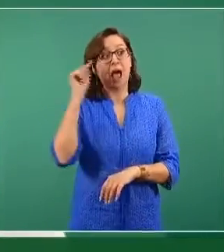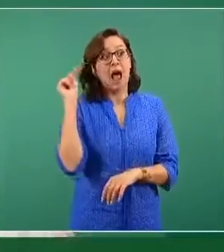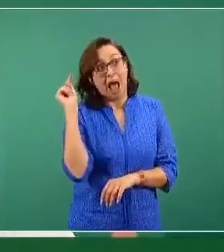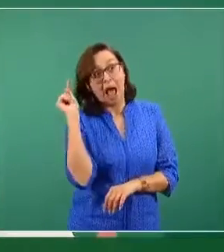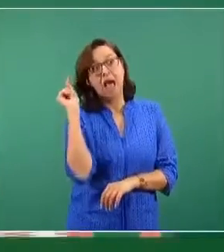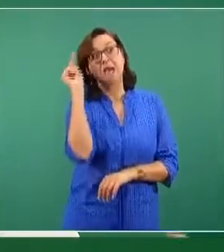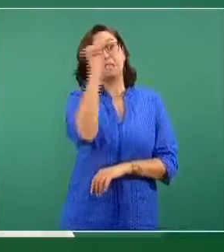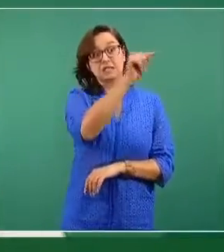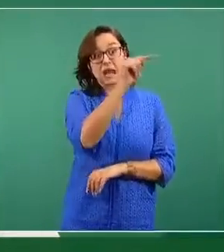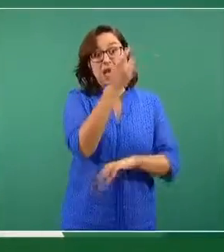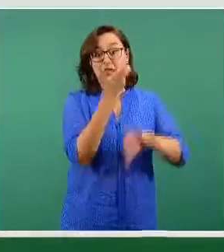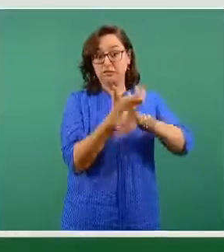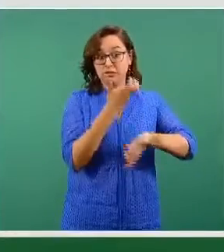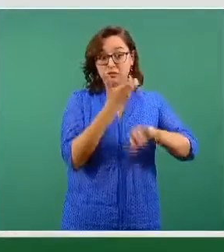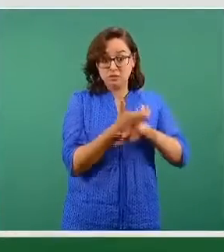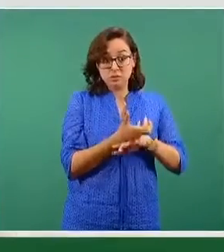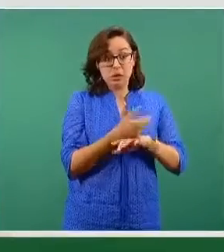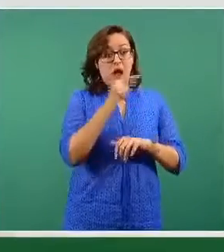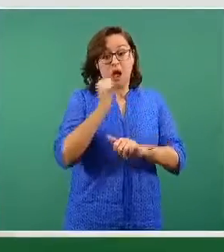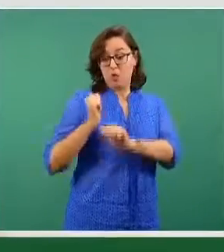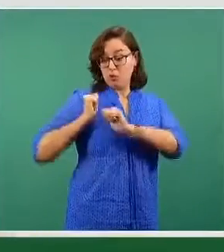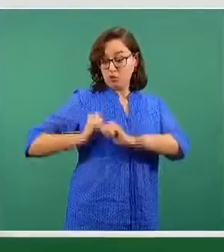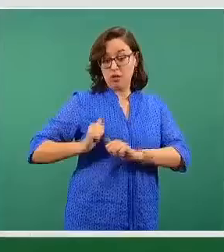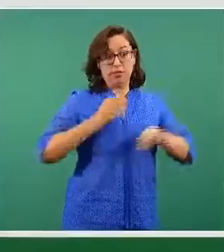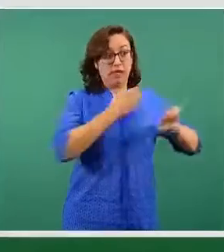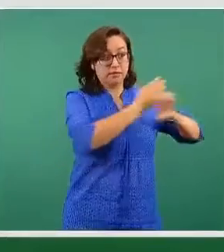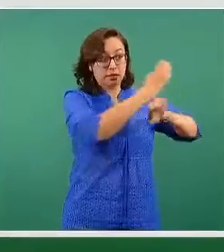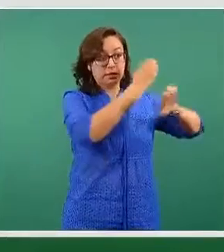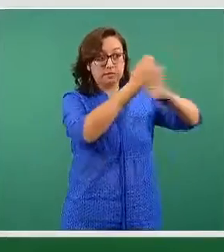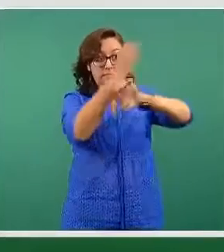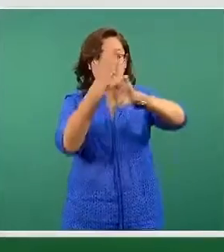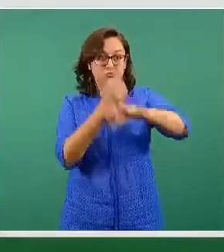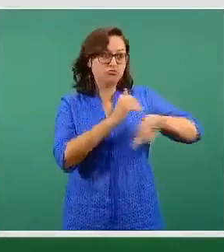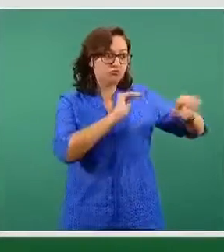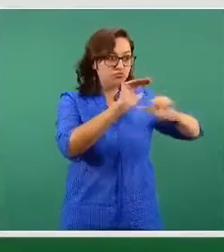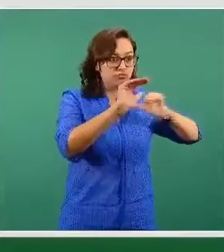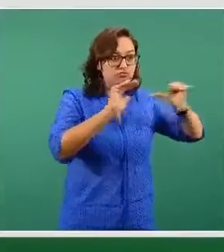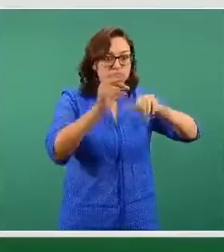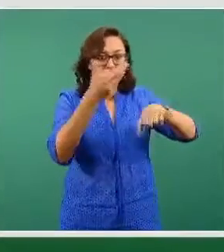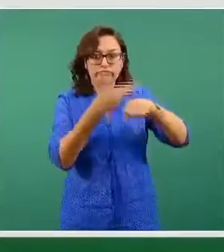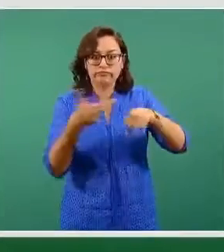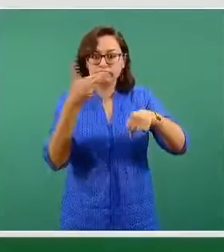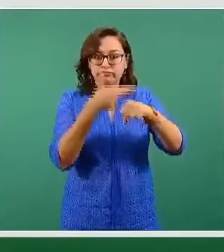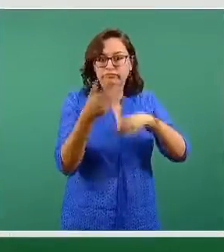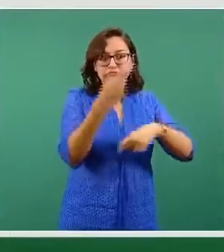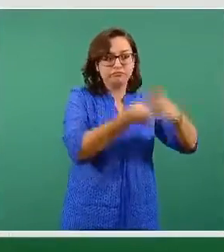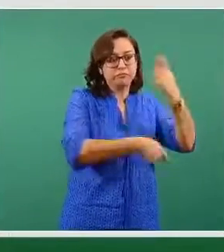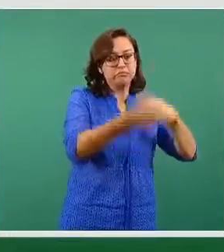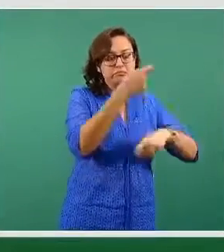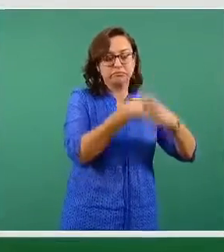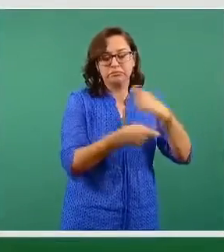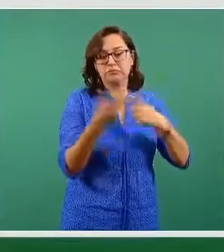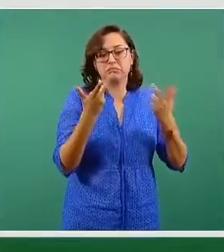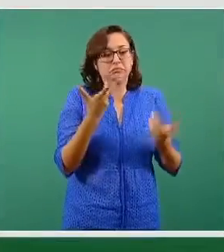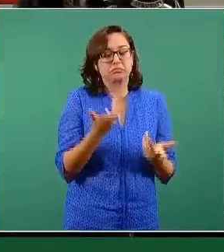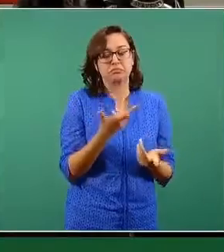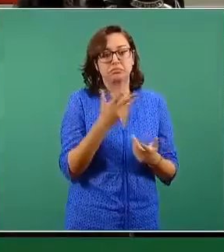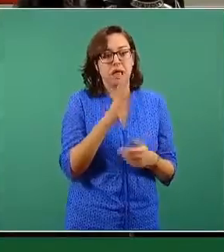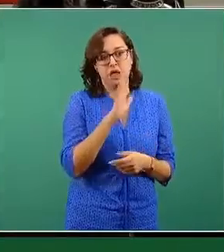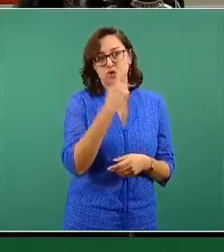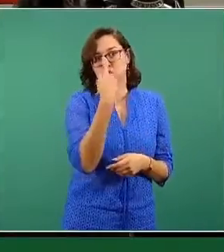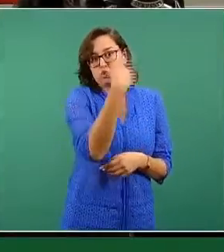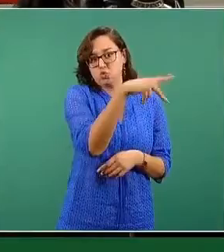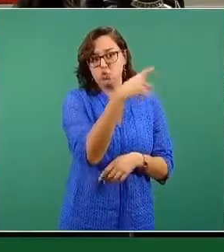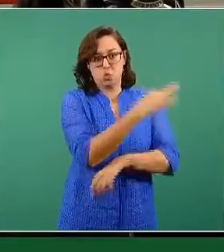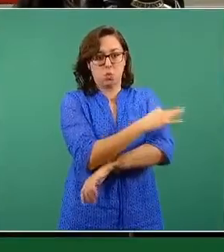y además se puede hacer que cada país vacune a quienes tiene con los productos que